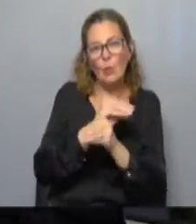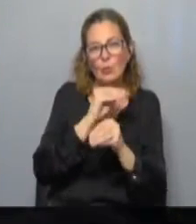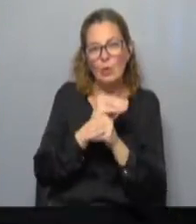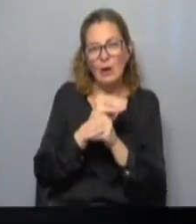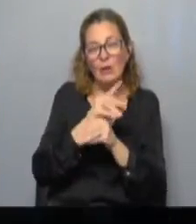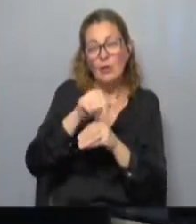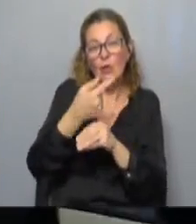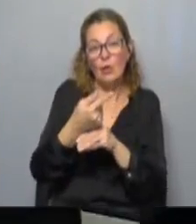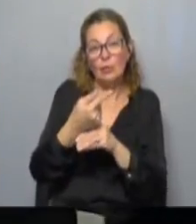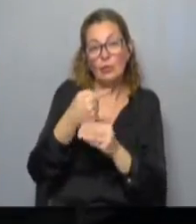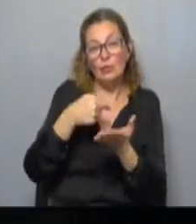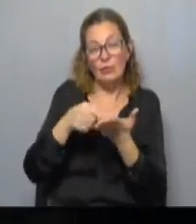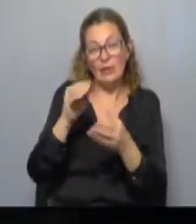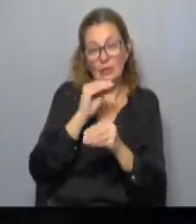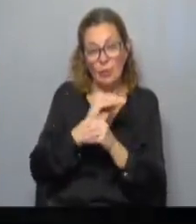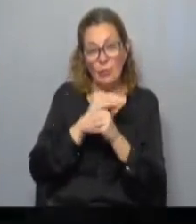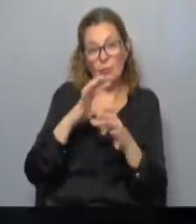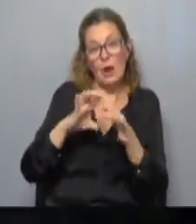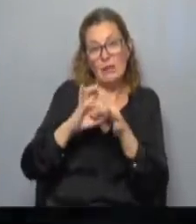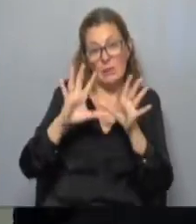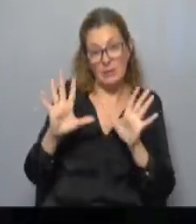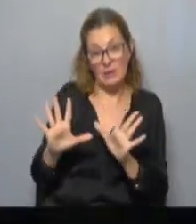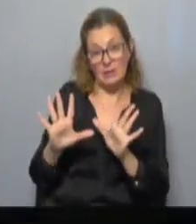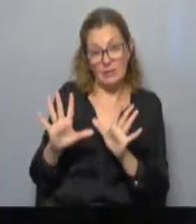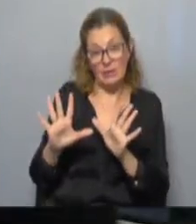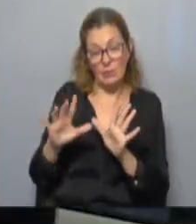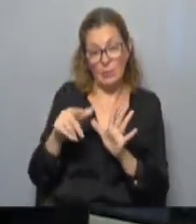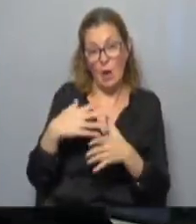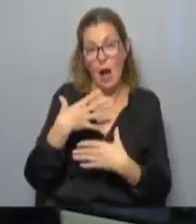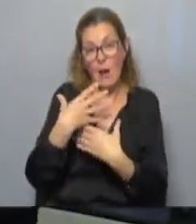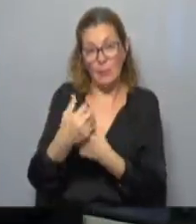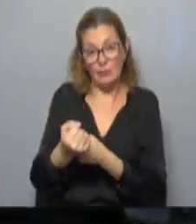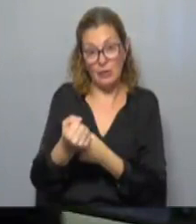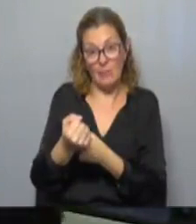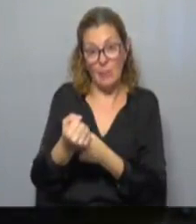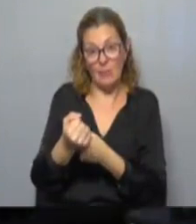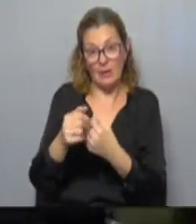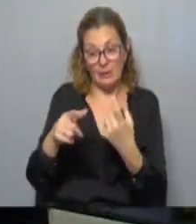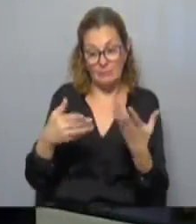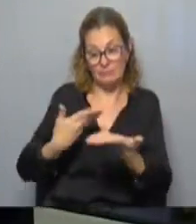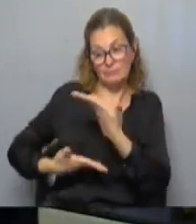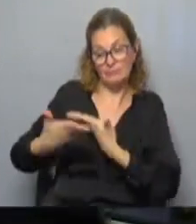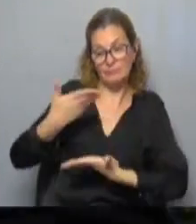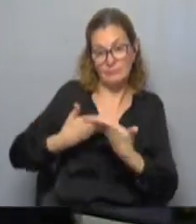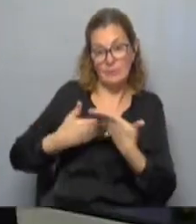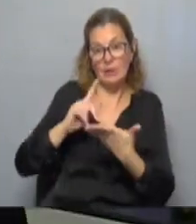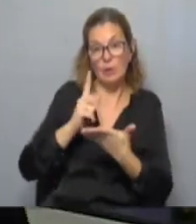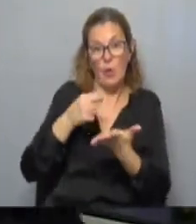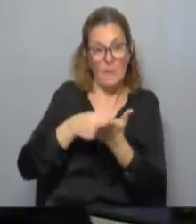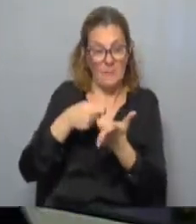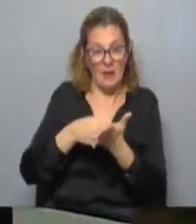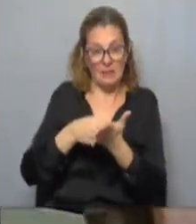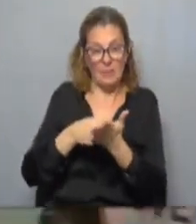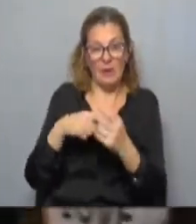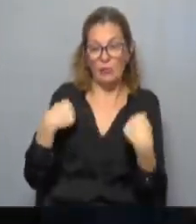en otros casos son centros culturales independientes a los cuales nosotros apoyamos para que se generen acciones sin costo para